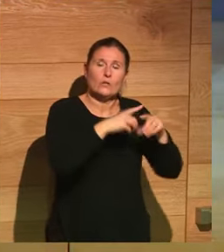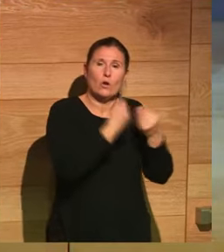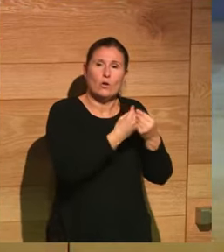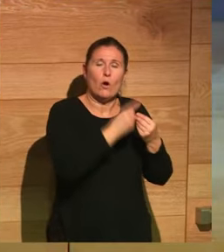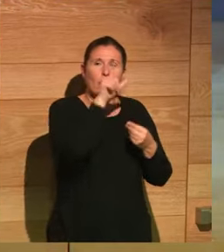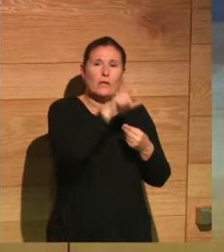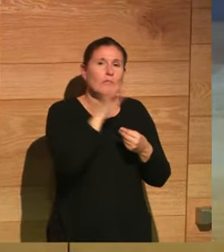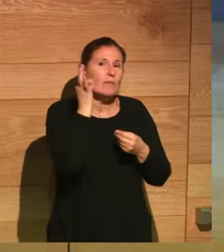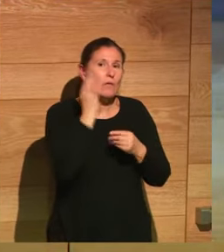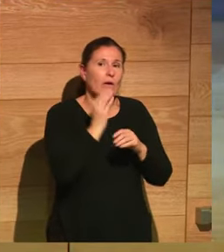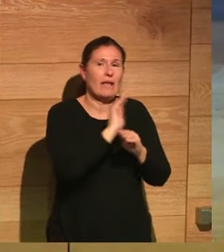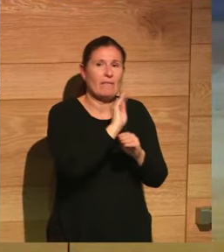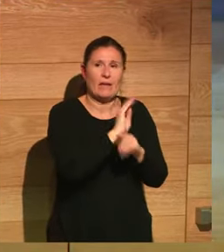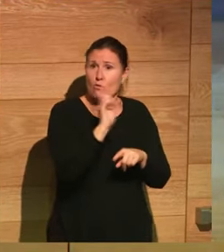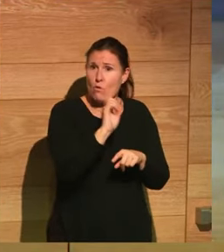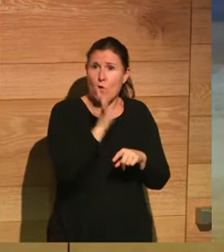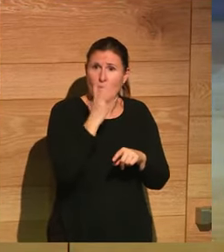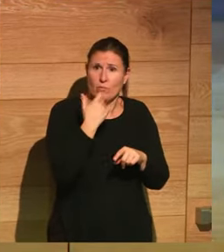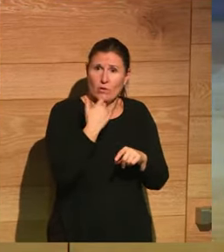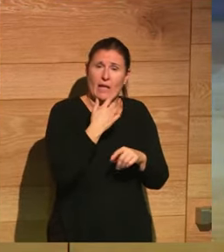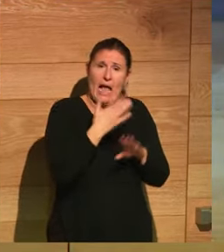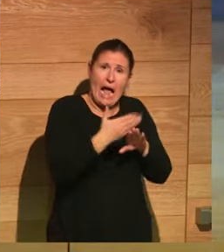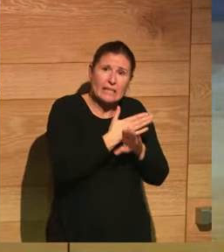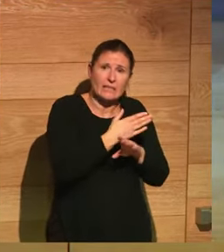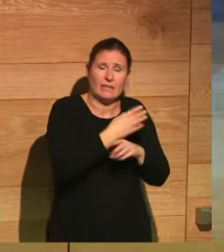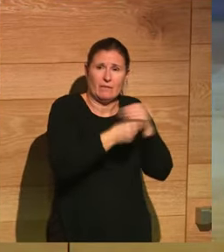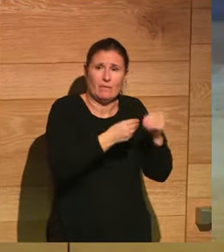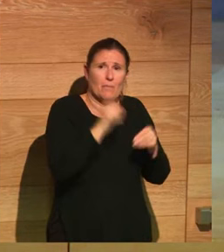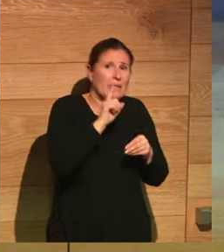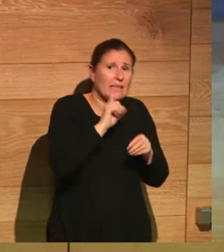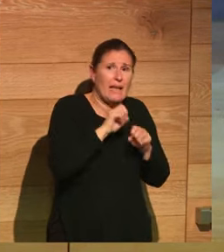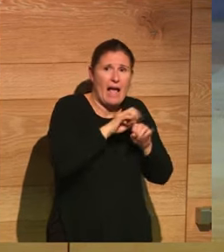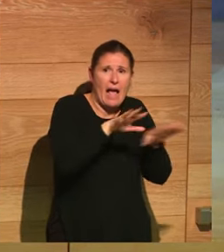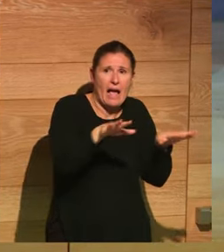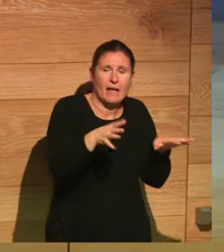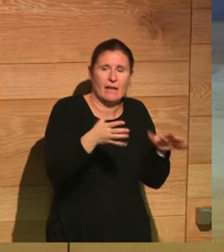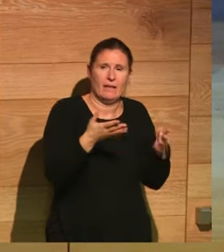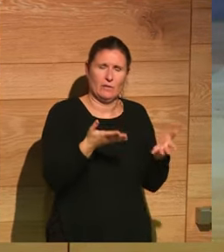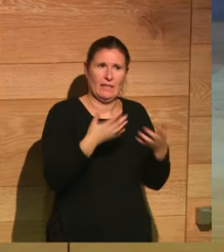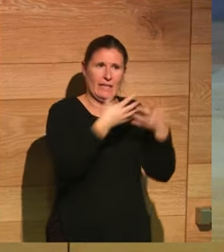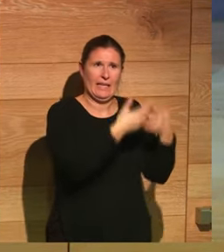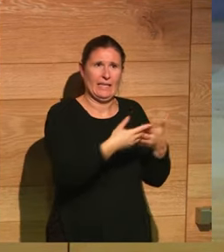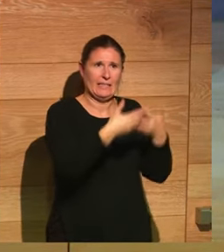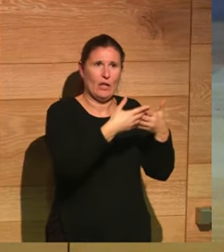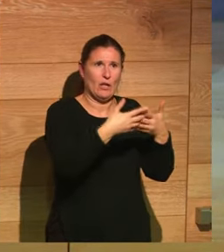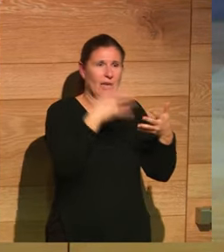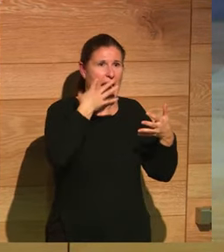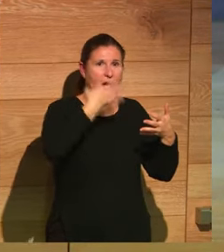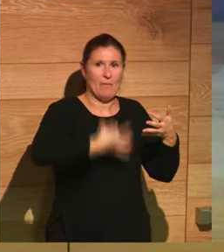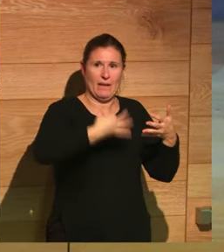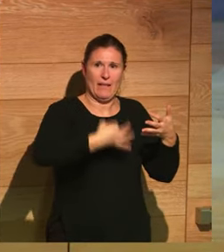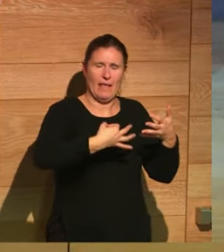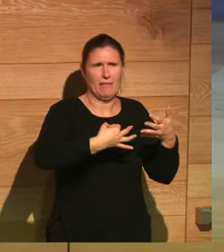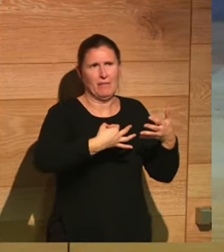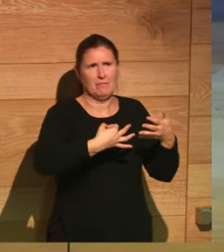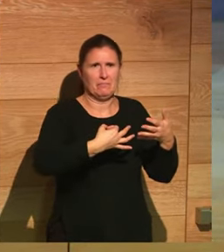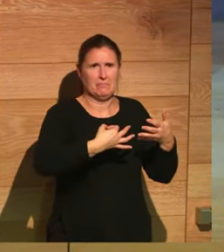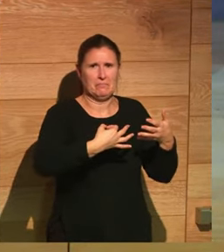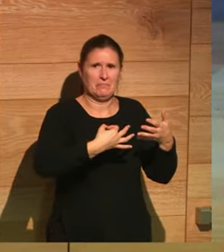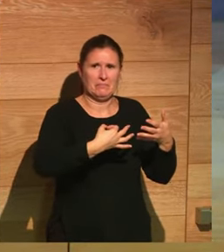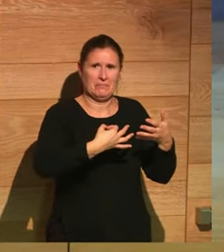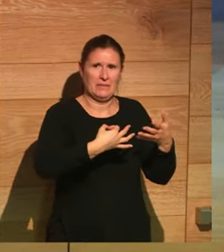sobre haber tenido sexo con la becaria. Entonces, en Estados Unidos, la verdad, es todavía una institución bastante